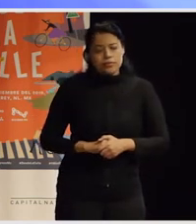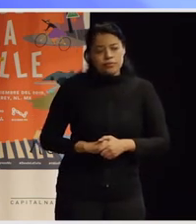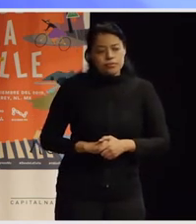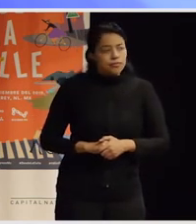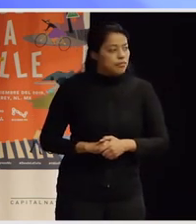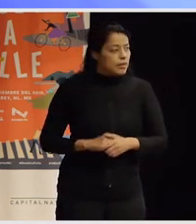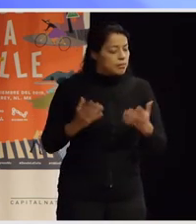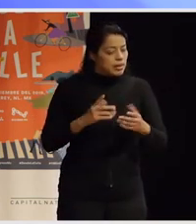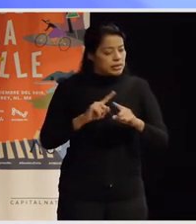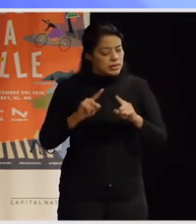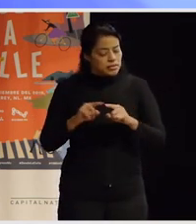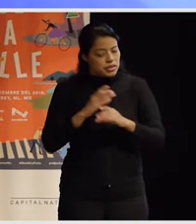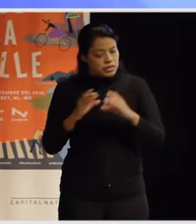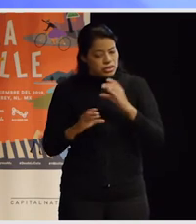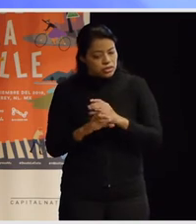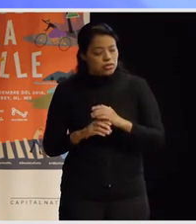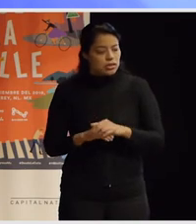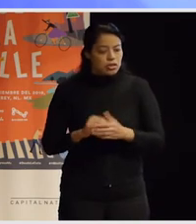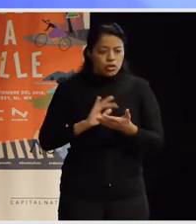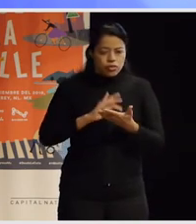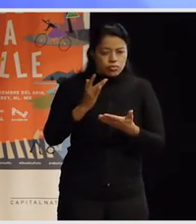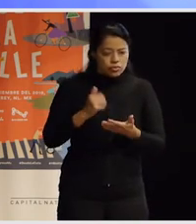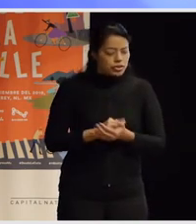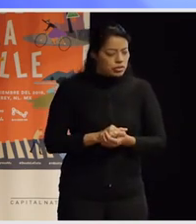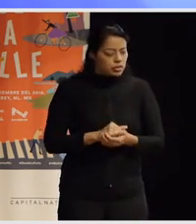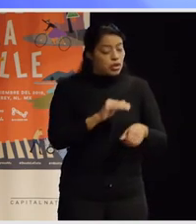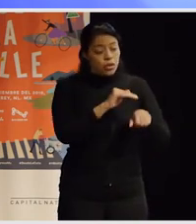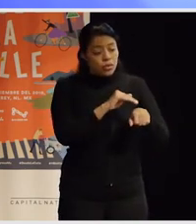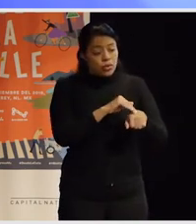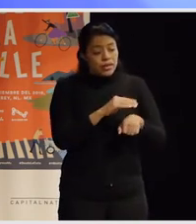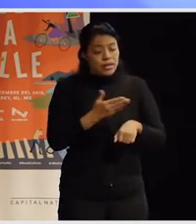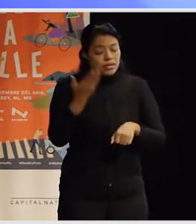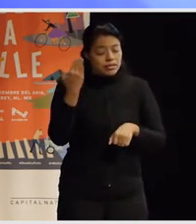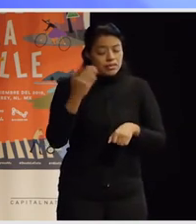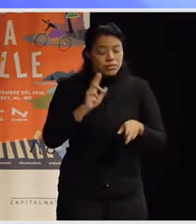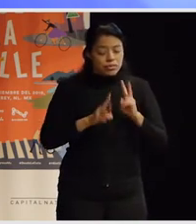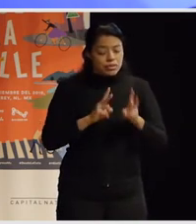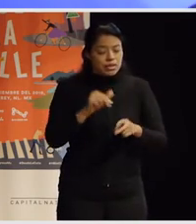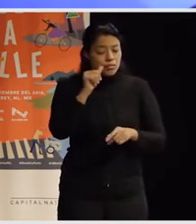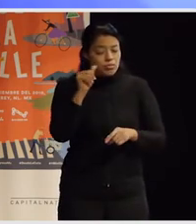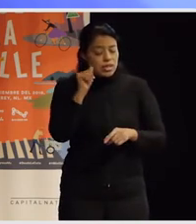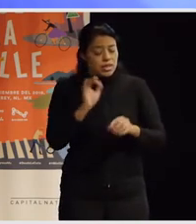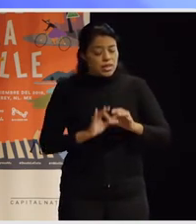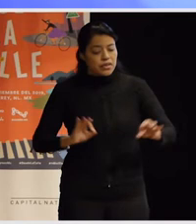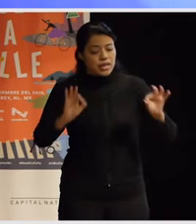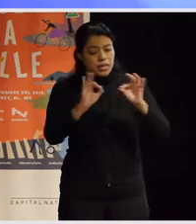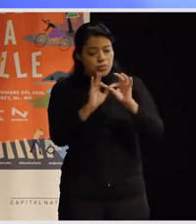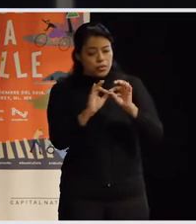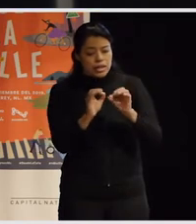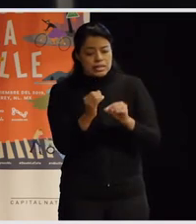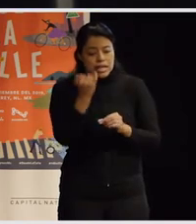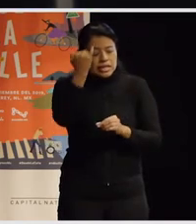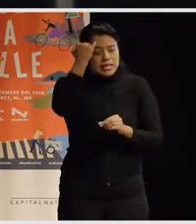a estas cosas. Muchísimas gracias, Ollane. Justo también hablábamos ayer sobre la importancia de la creatividad